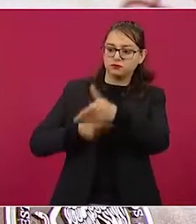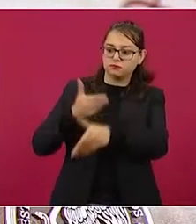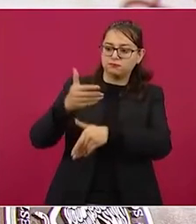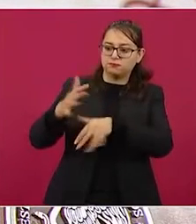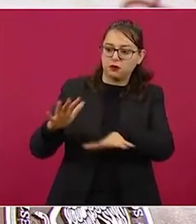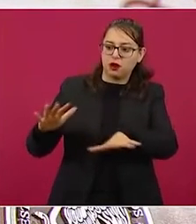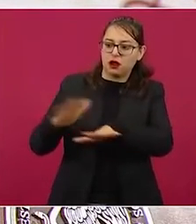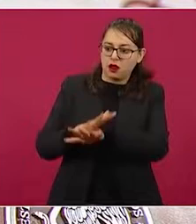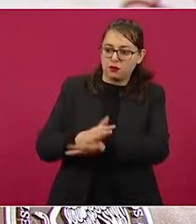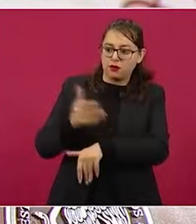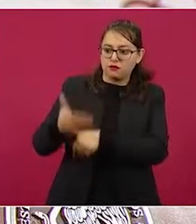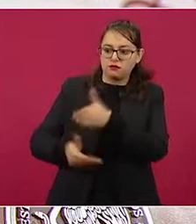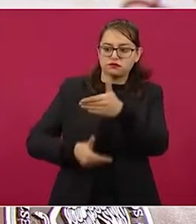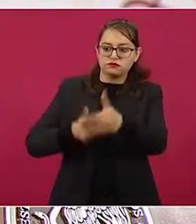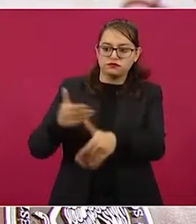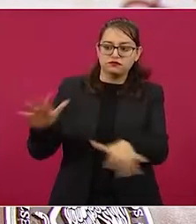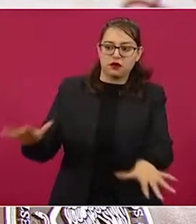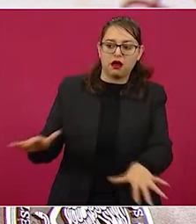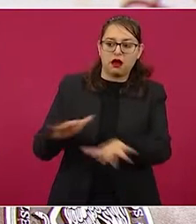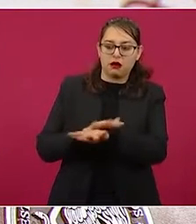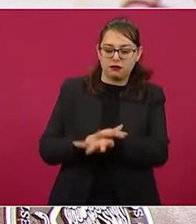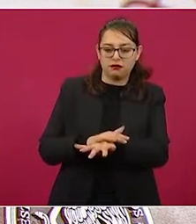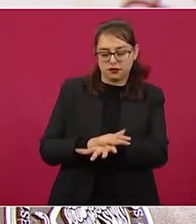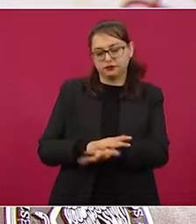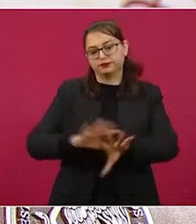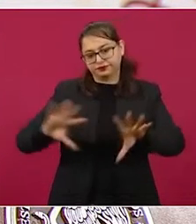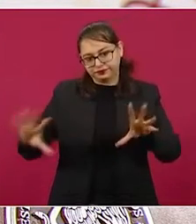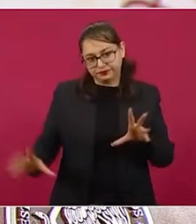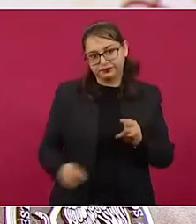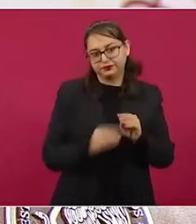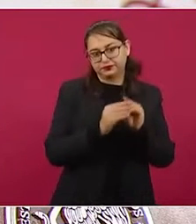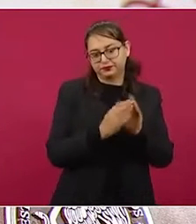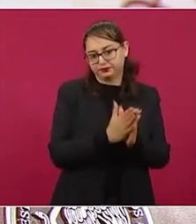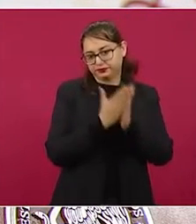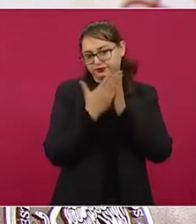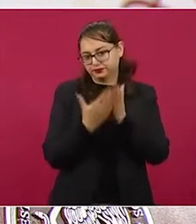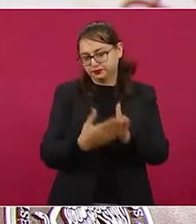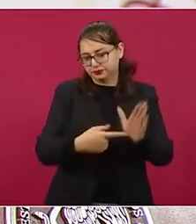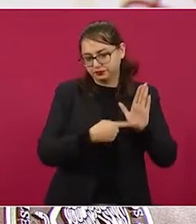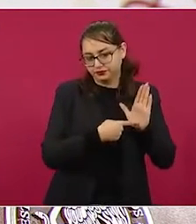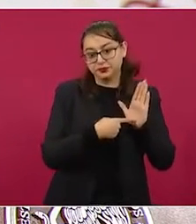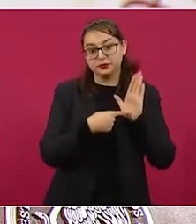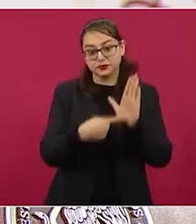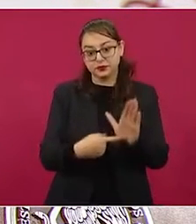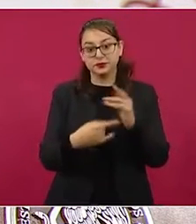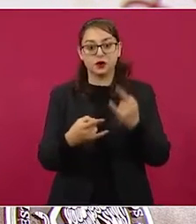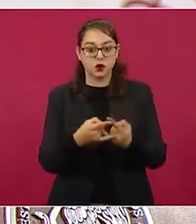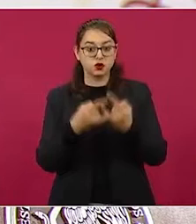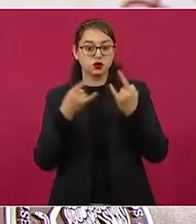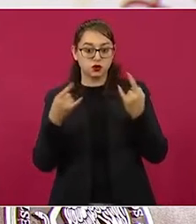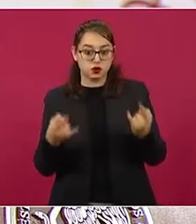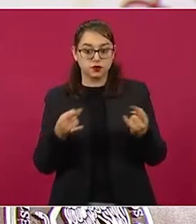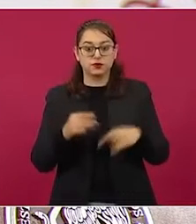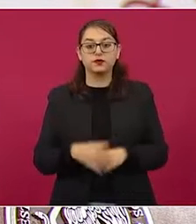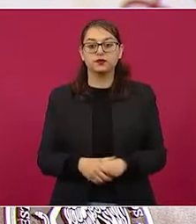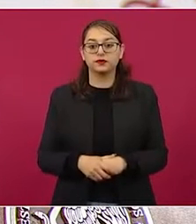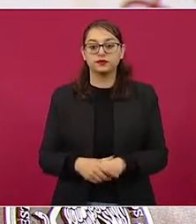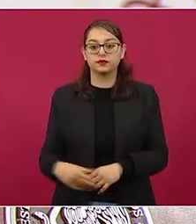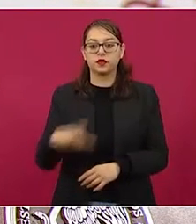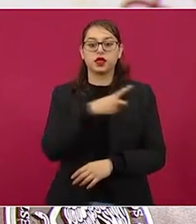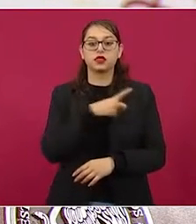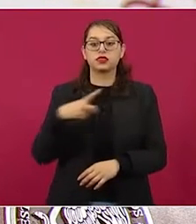país. Hago la observación que el libro tiene un pequeño